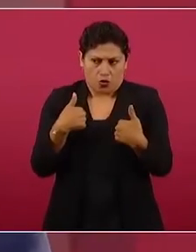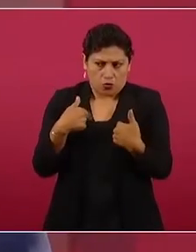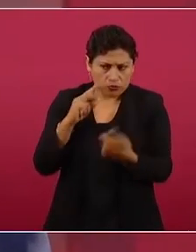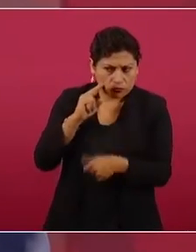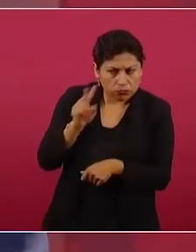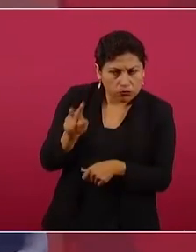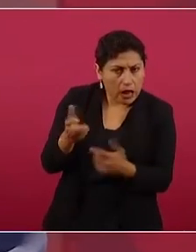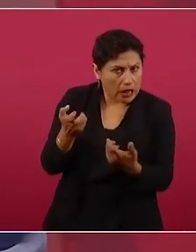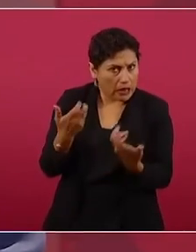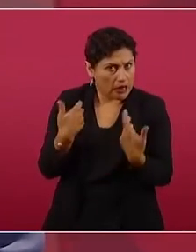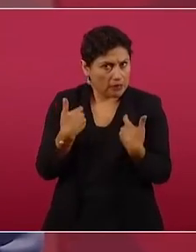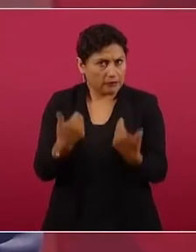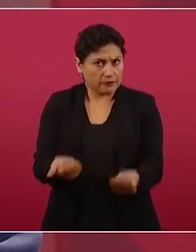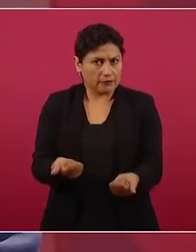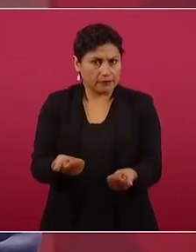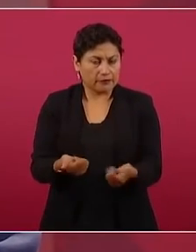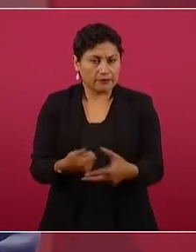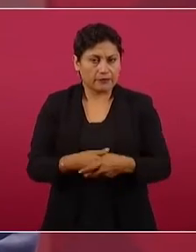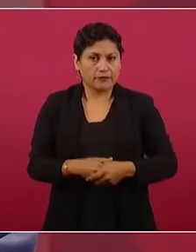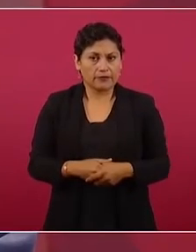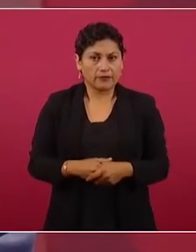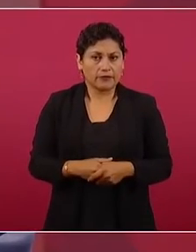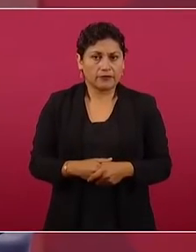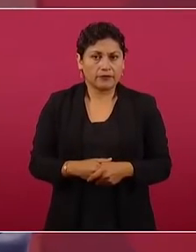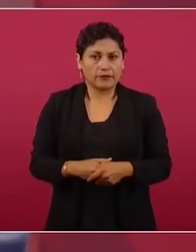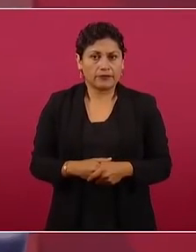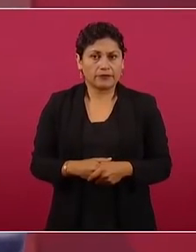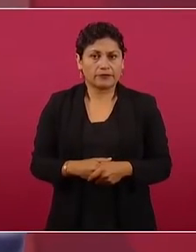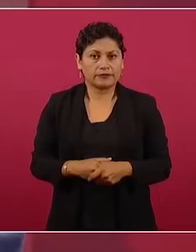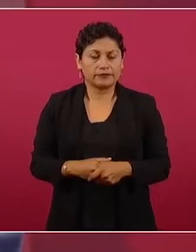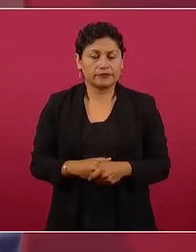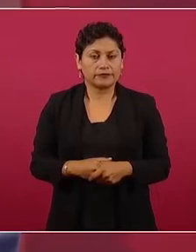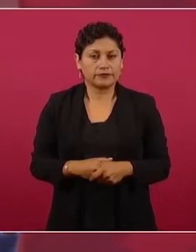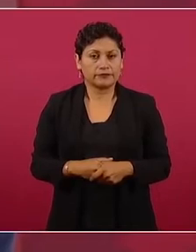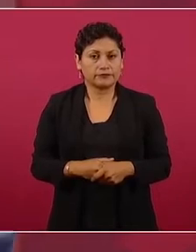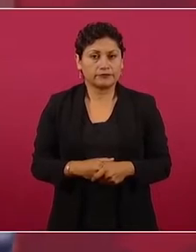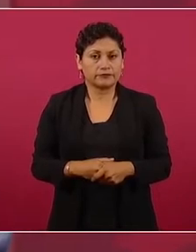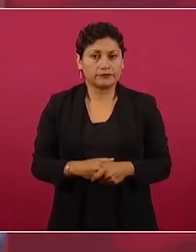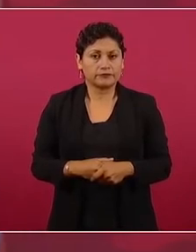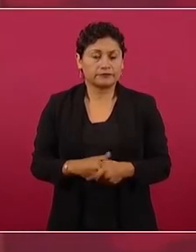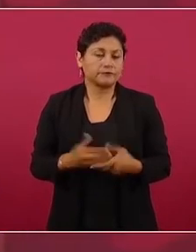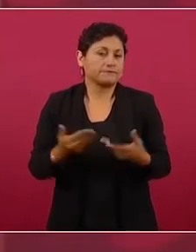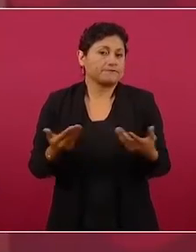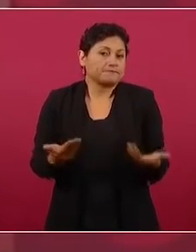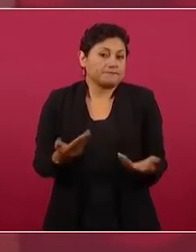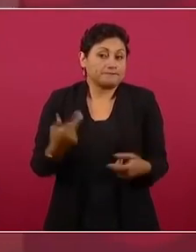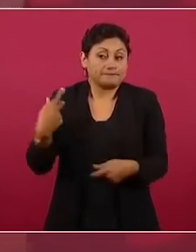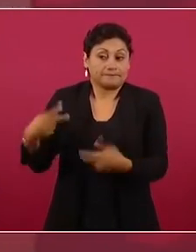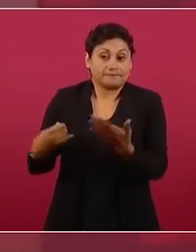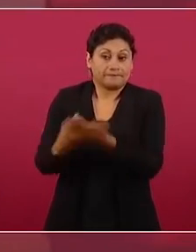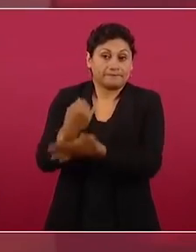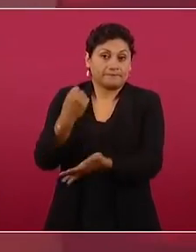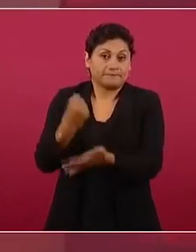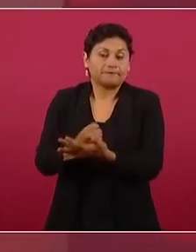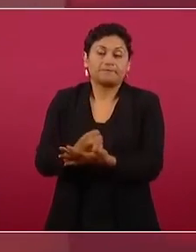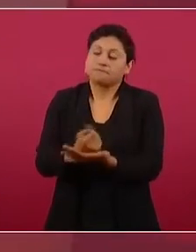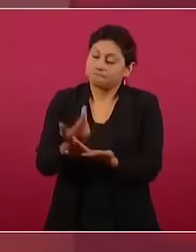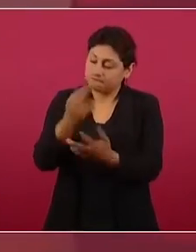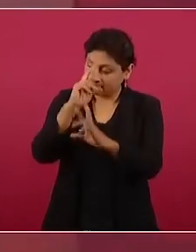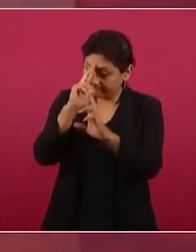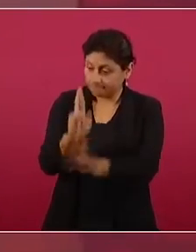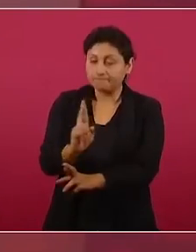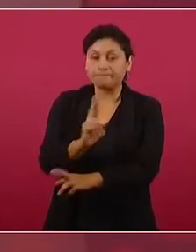y hay que respetar la decisión